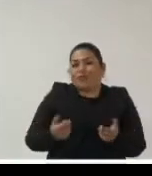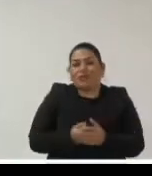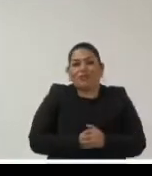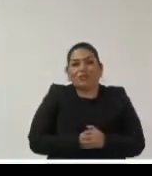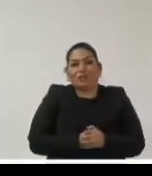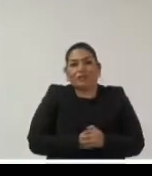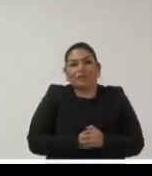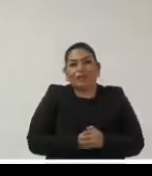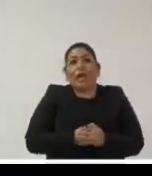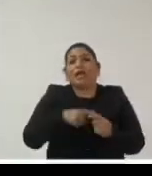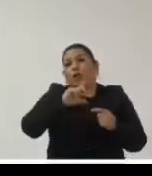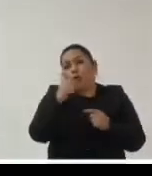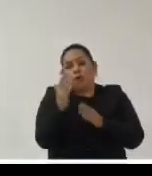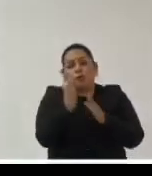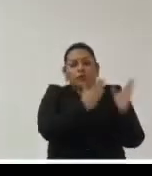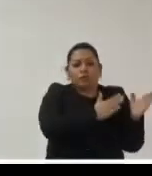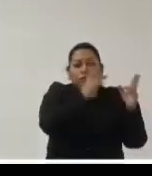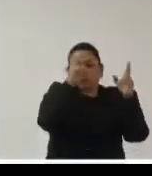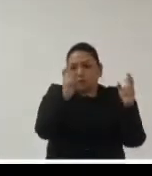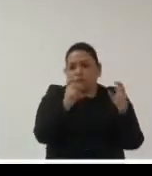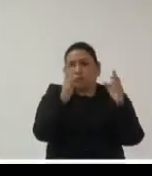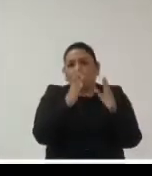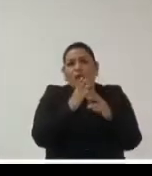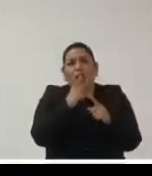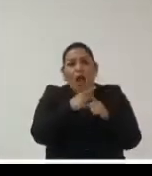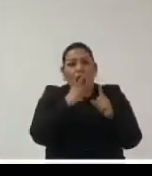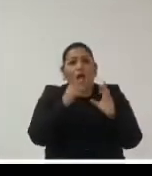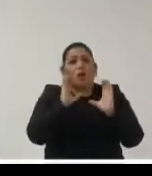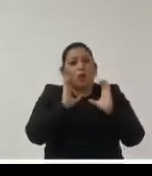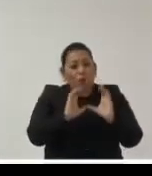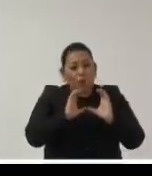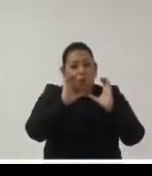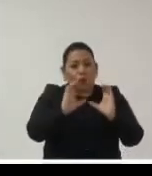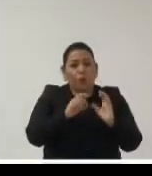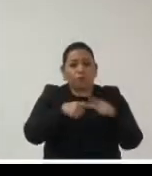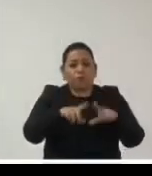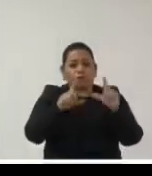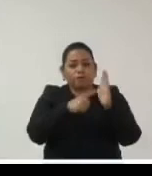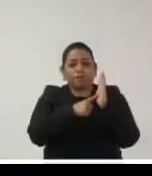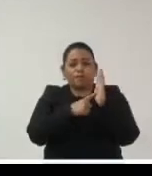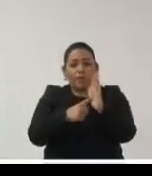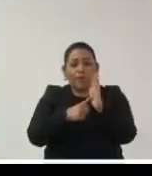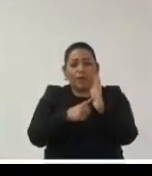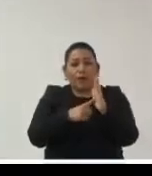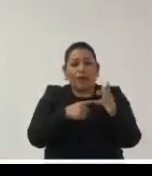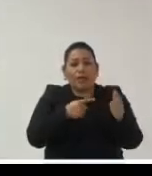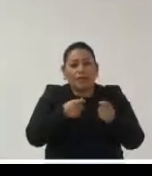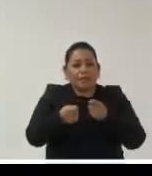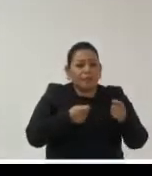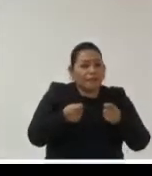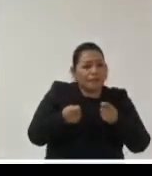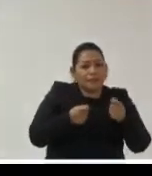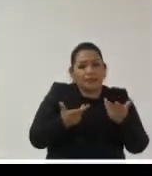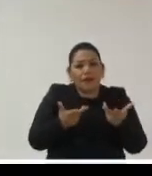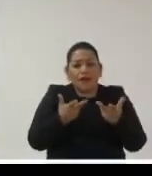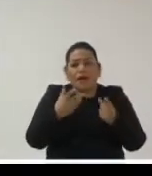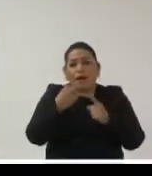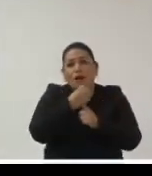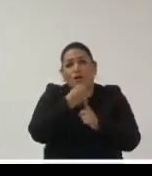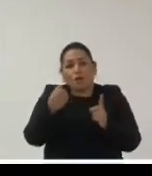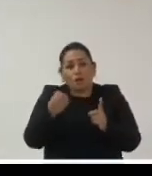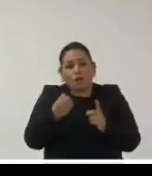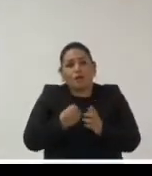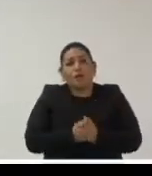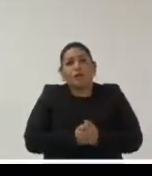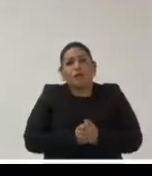lado la necesidad de trabajar en la conservación de la evidencia de la gestión documental que se hace en las organizaciones y